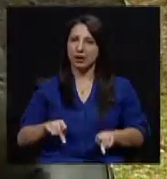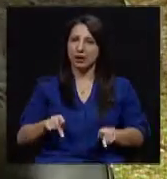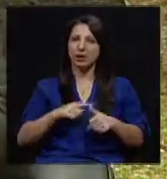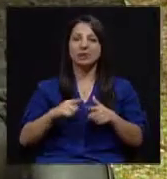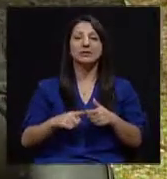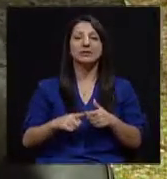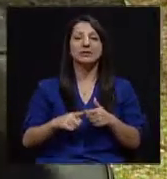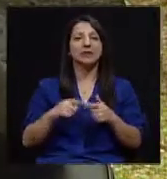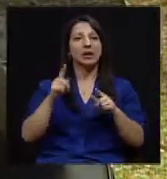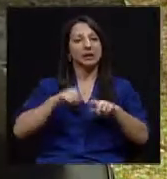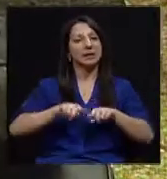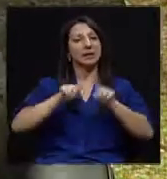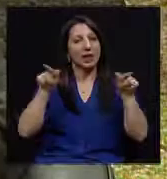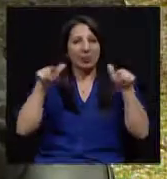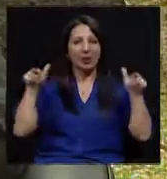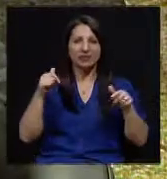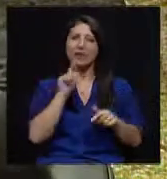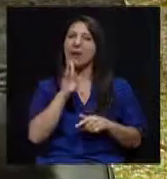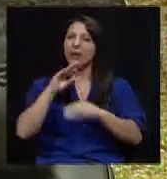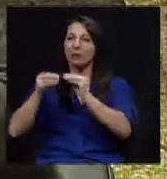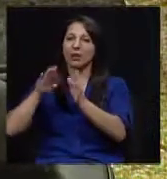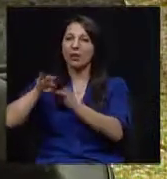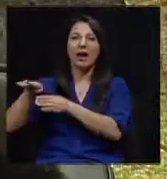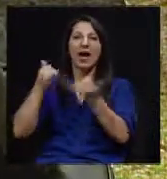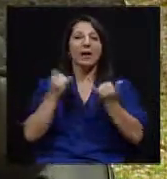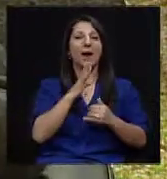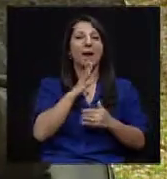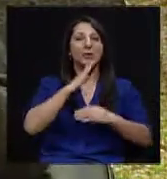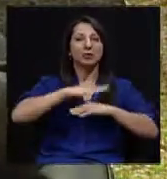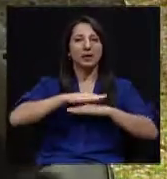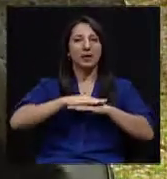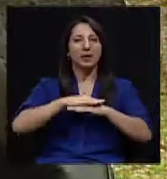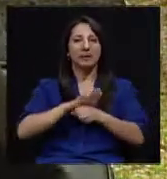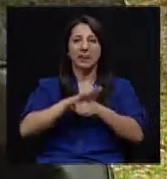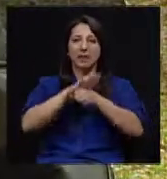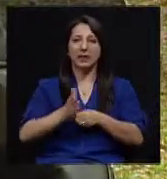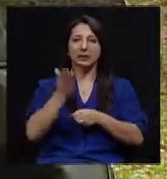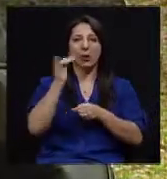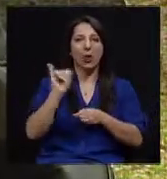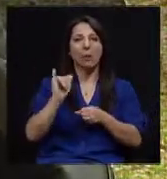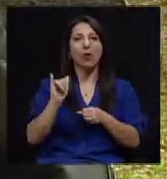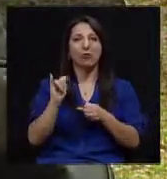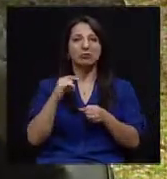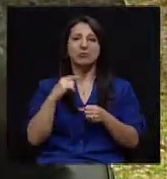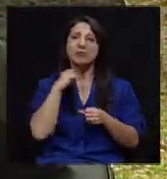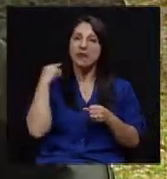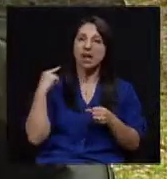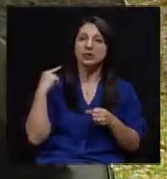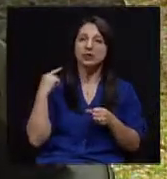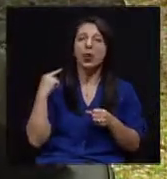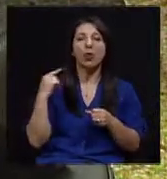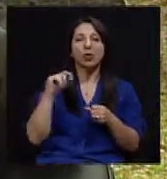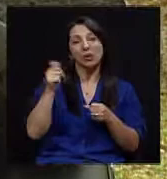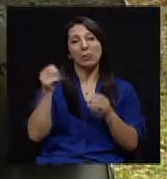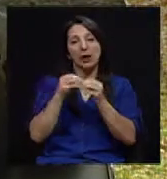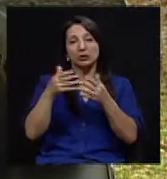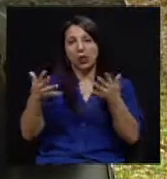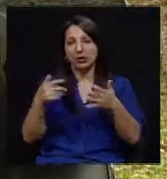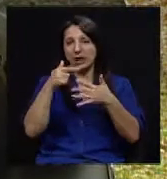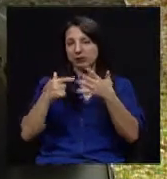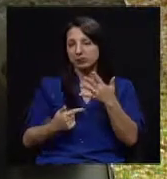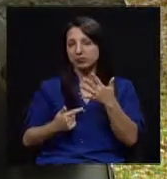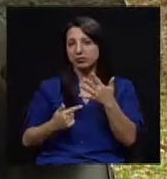Entonces hemos cambiado el lenguaje, ya no hablamos del número, ahora hablamos de hipertensión como un factor de riesgo unido a otras cosas